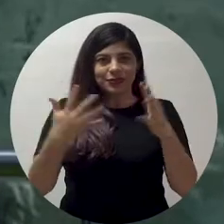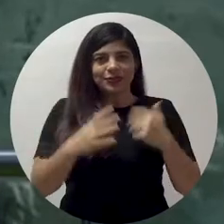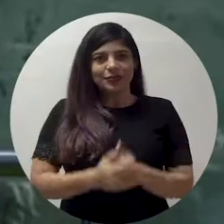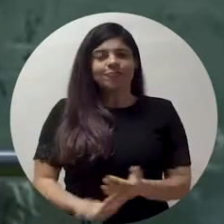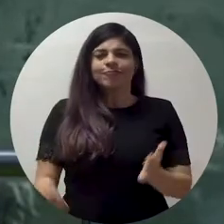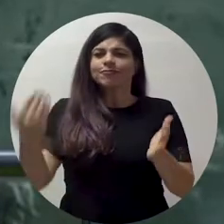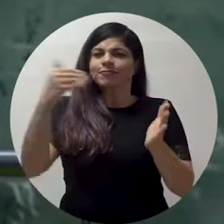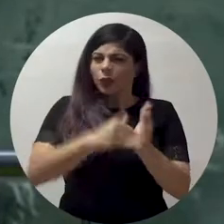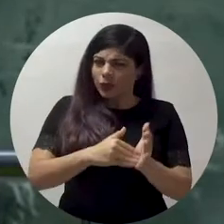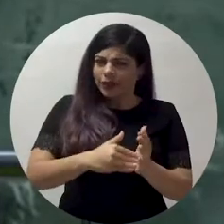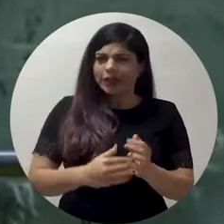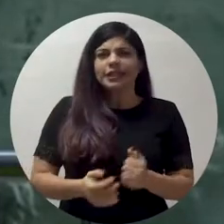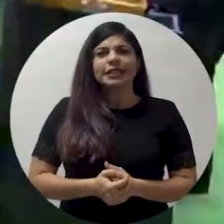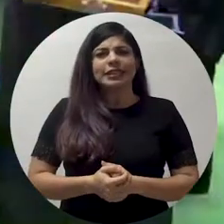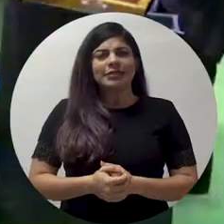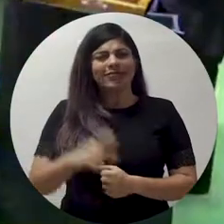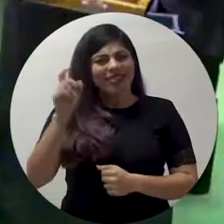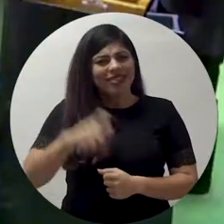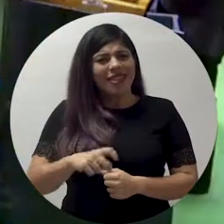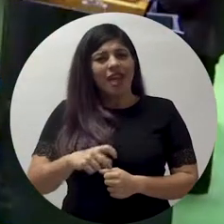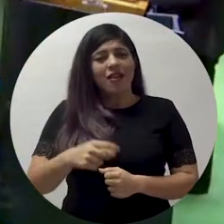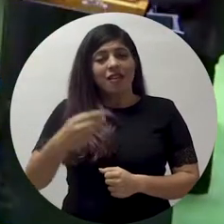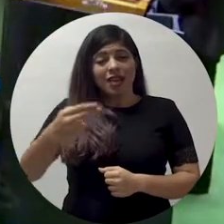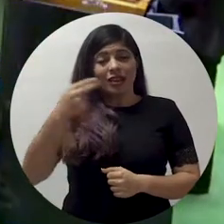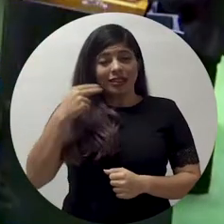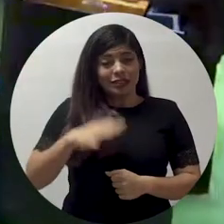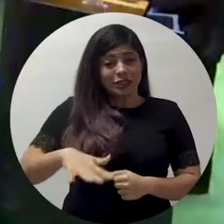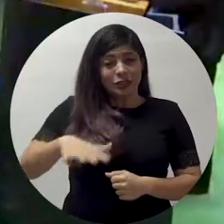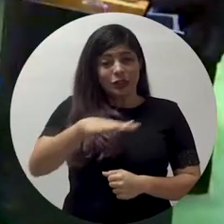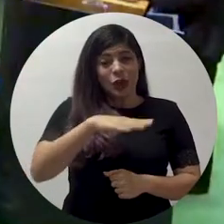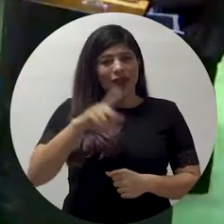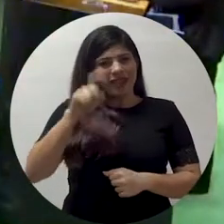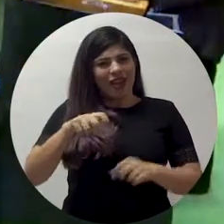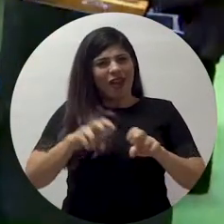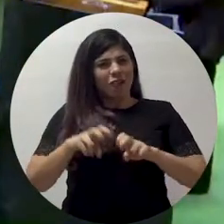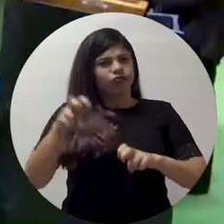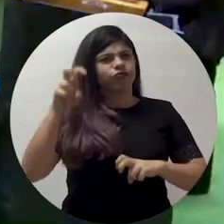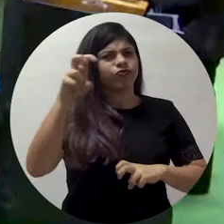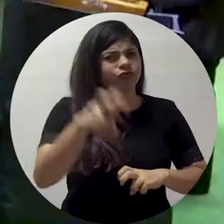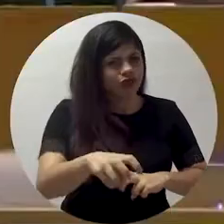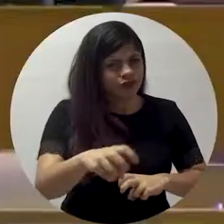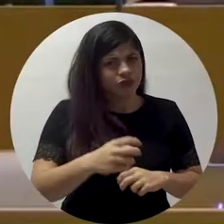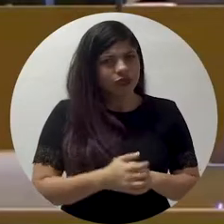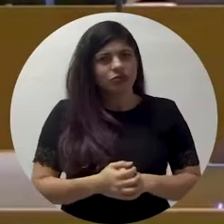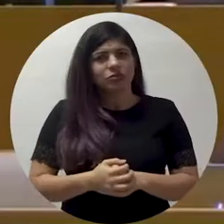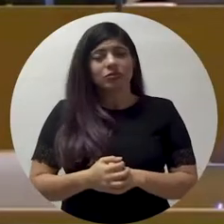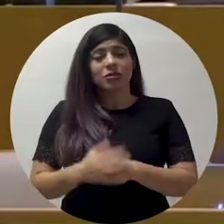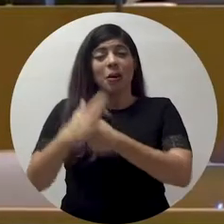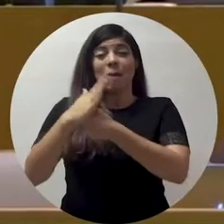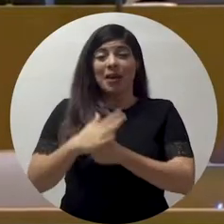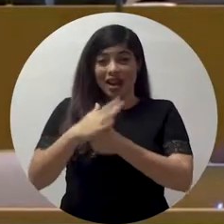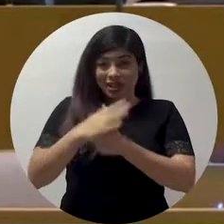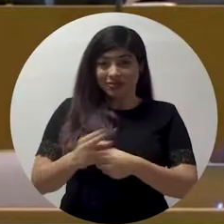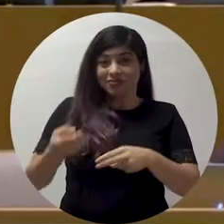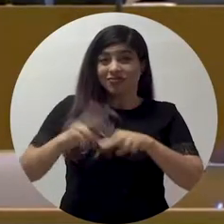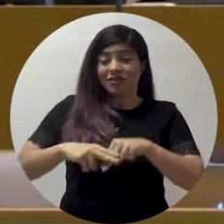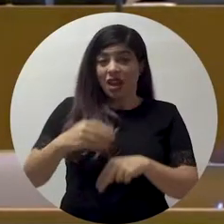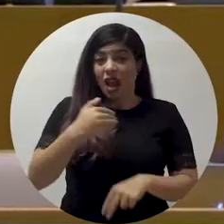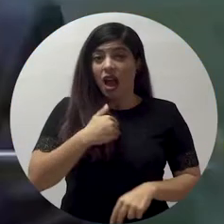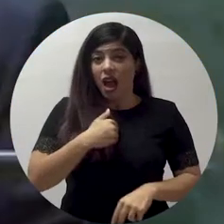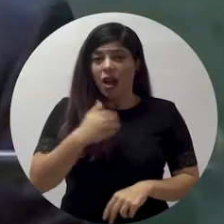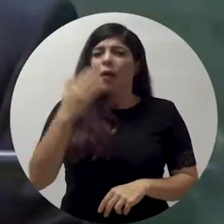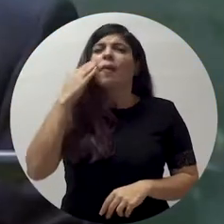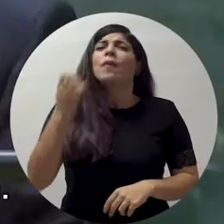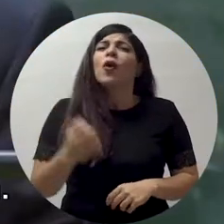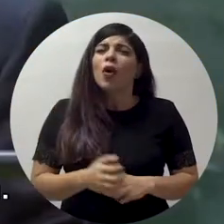Una vez más, adelantémonos en esto a la historia. Una presión adicional surge